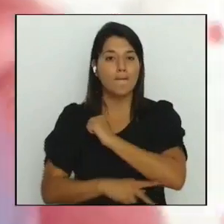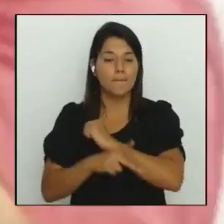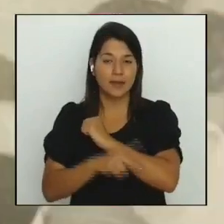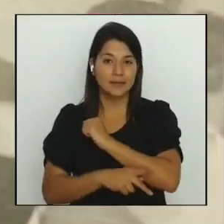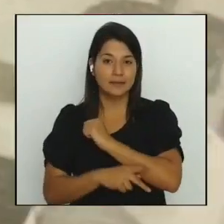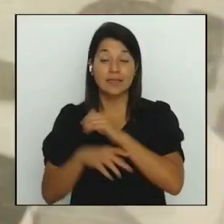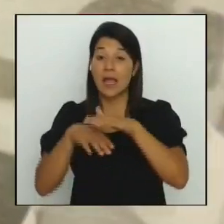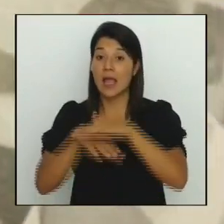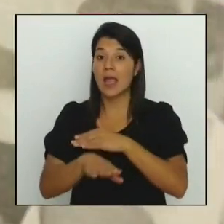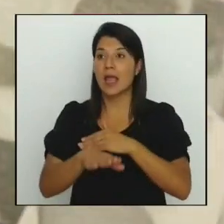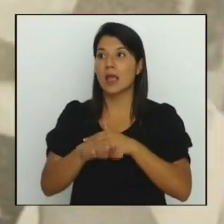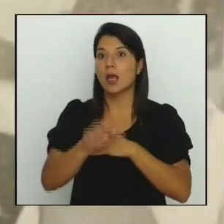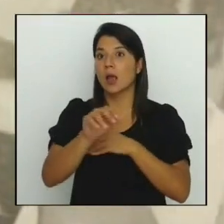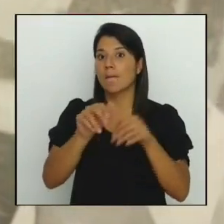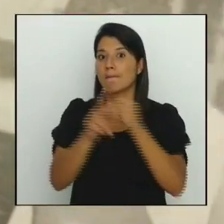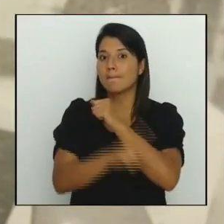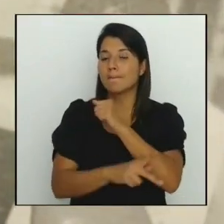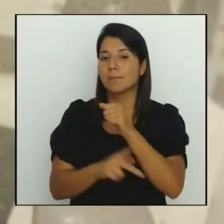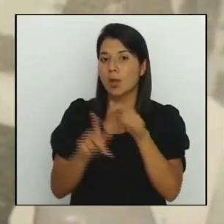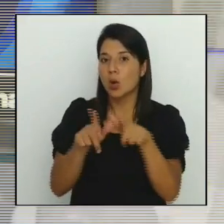prestigiosos del deporte